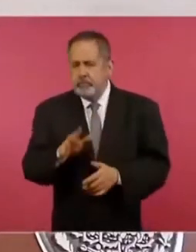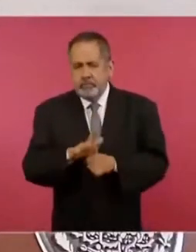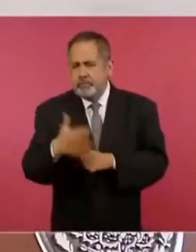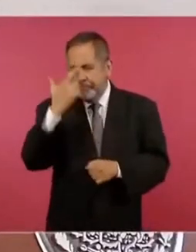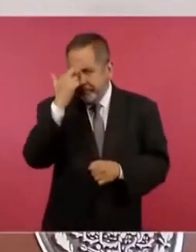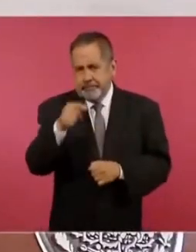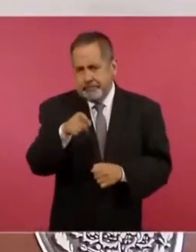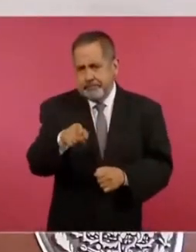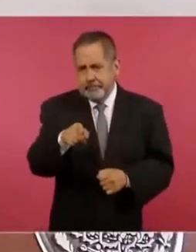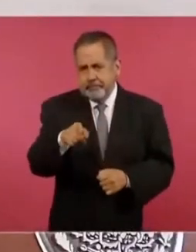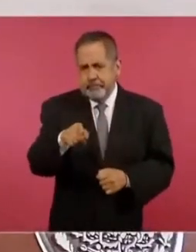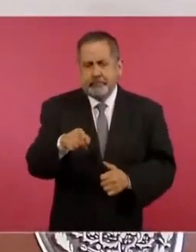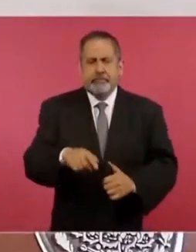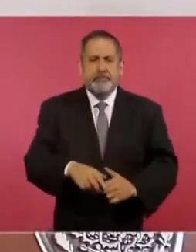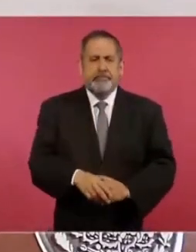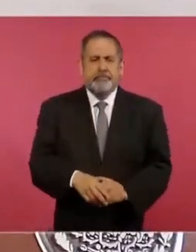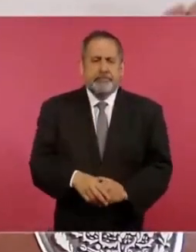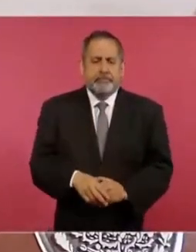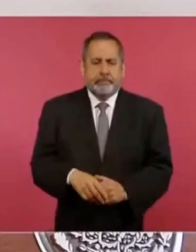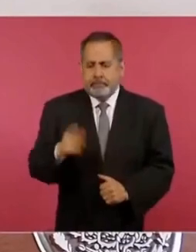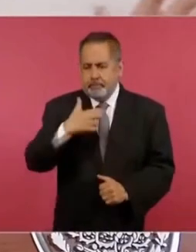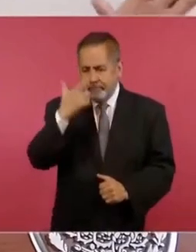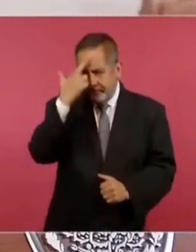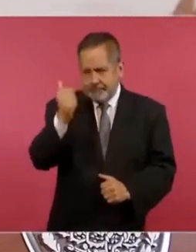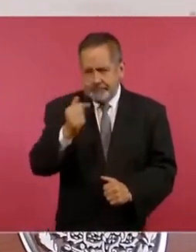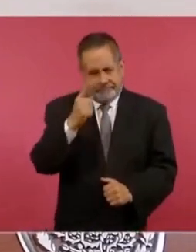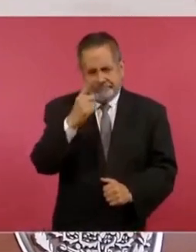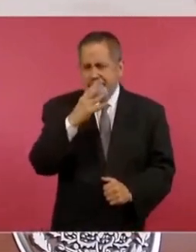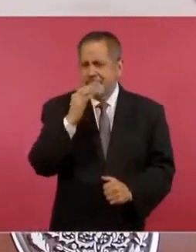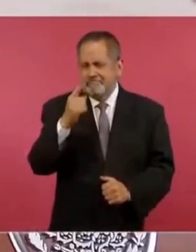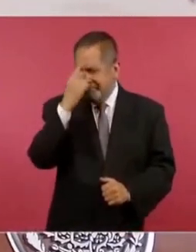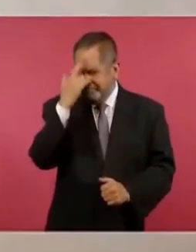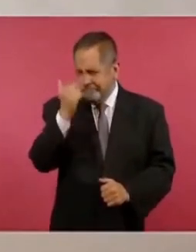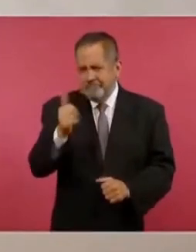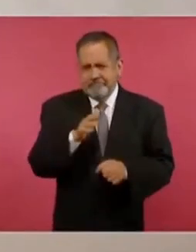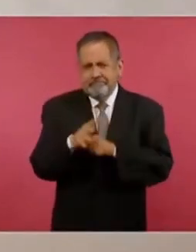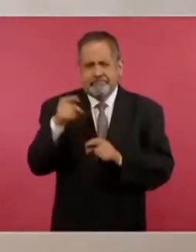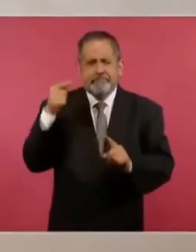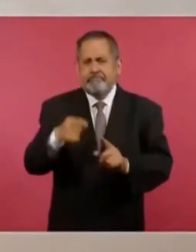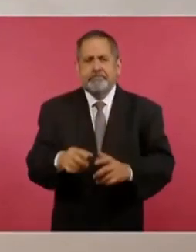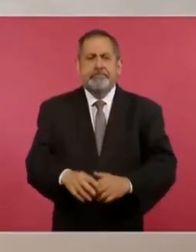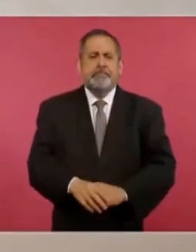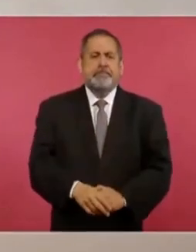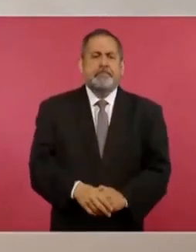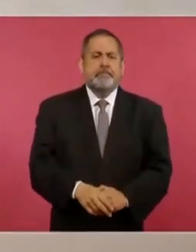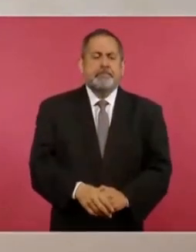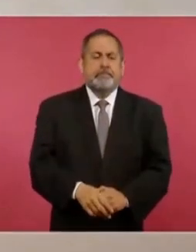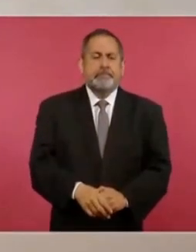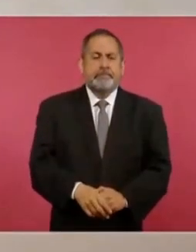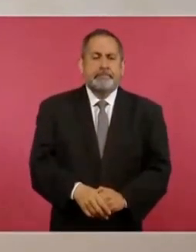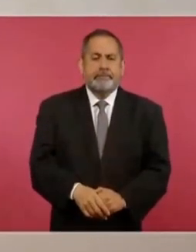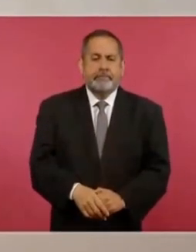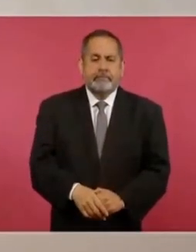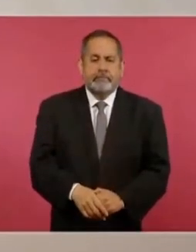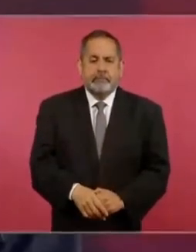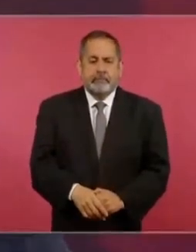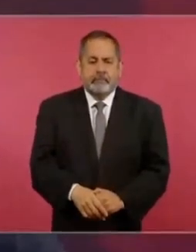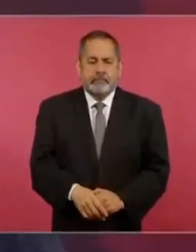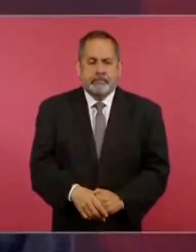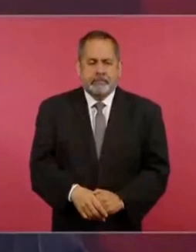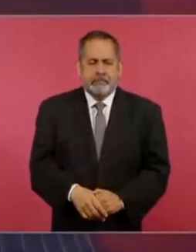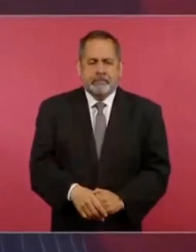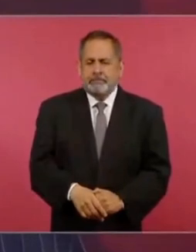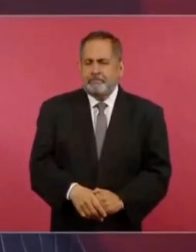muy sencilla, ¿cómo es